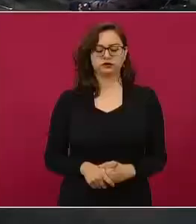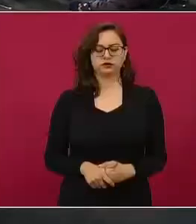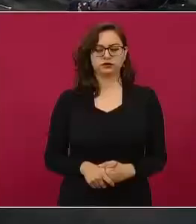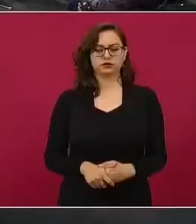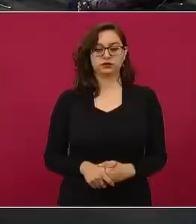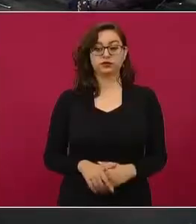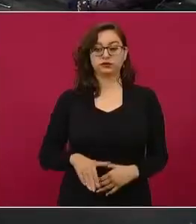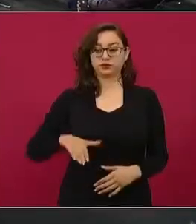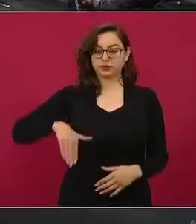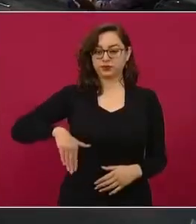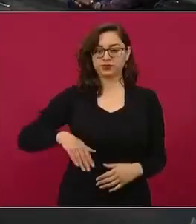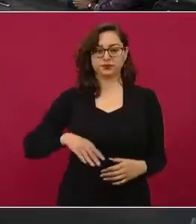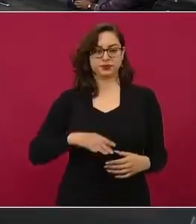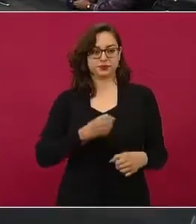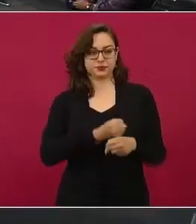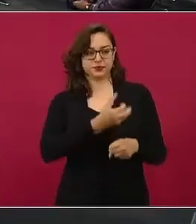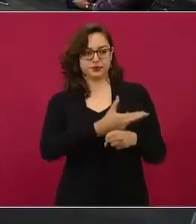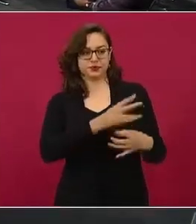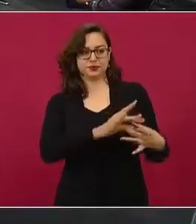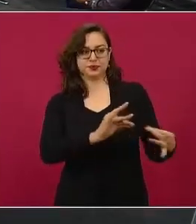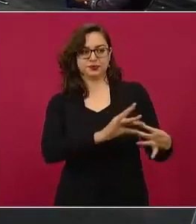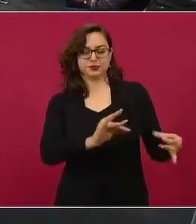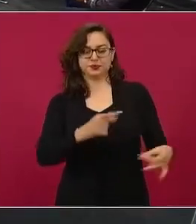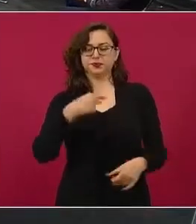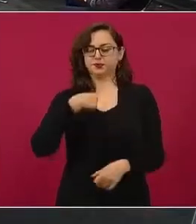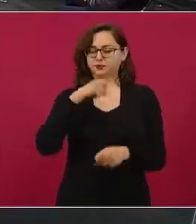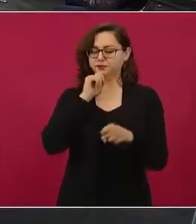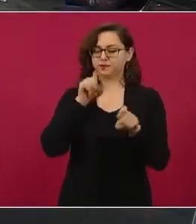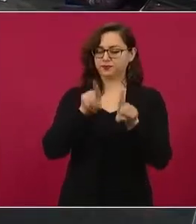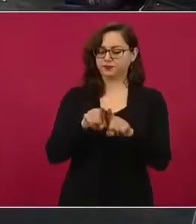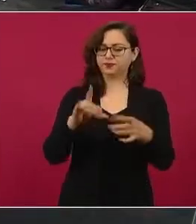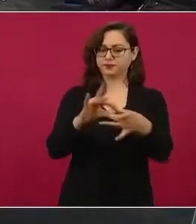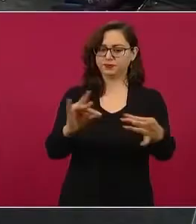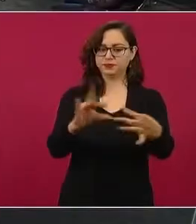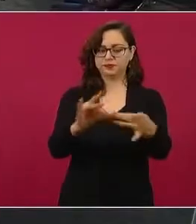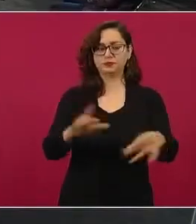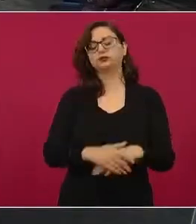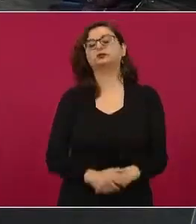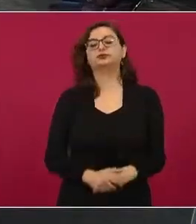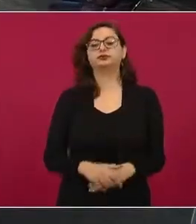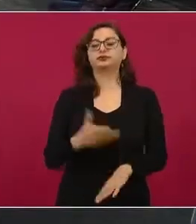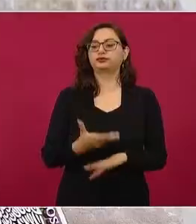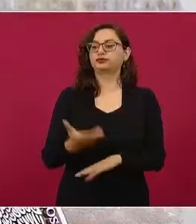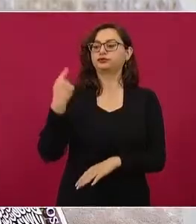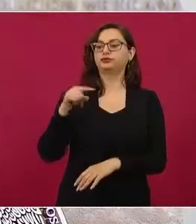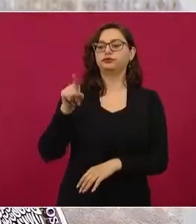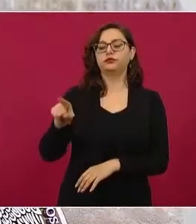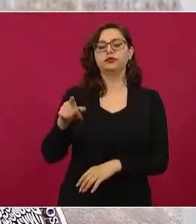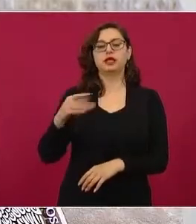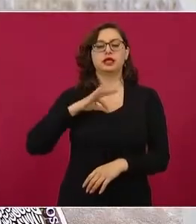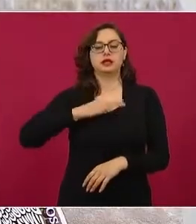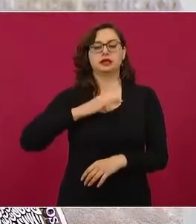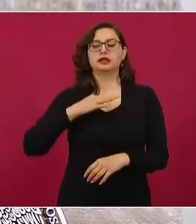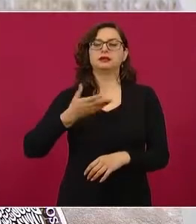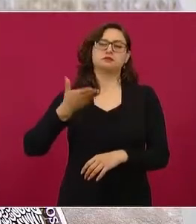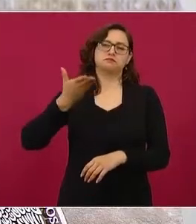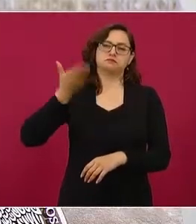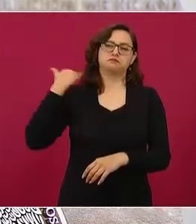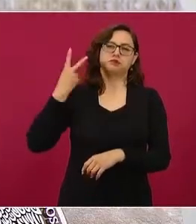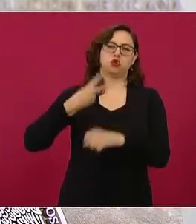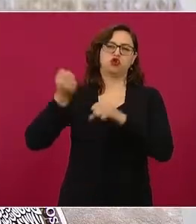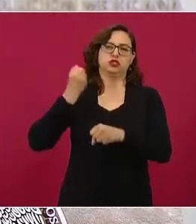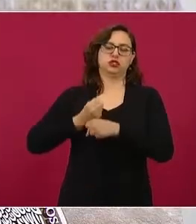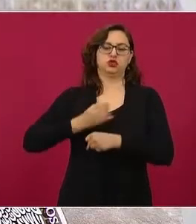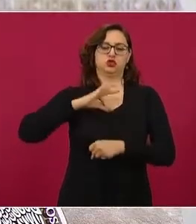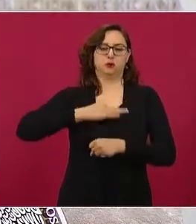cuando inició la pandemia, el Instituto Mexicano del Seguro Social, encabezado por el maestro Zoe Robledo y su equipo,